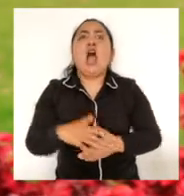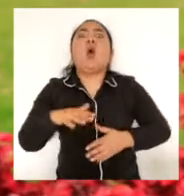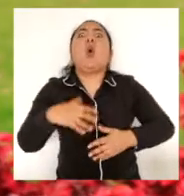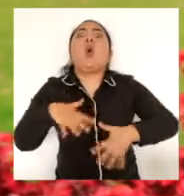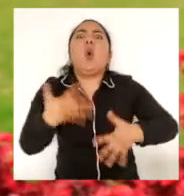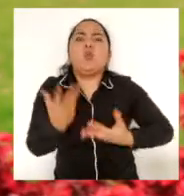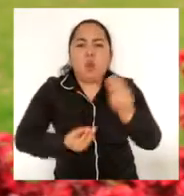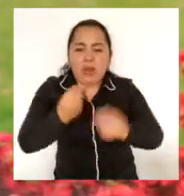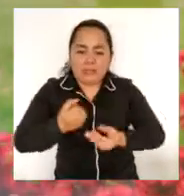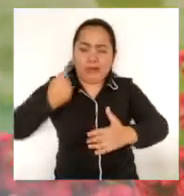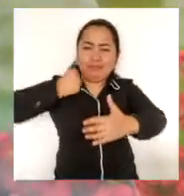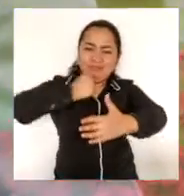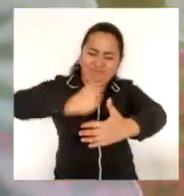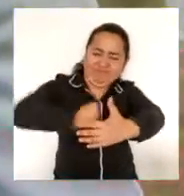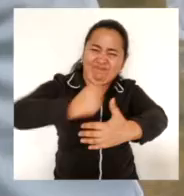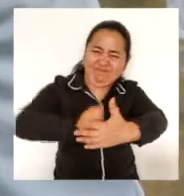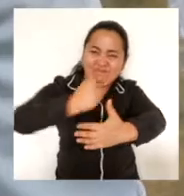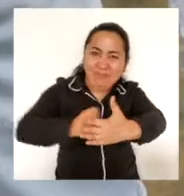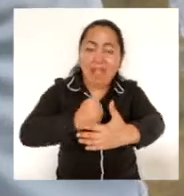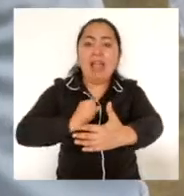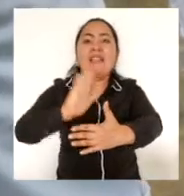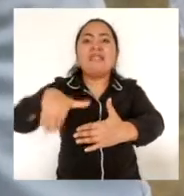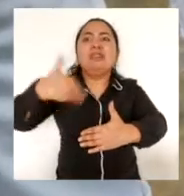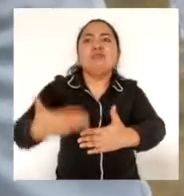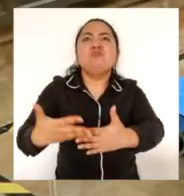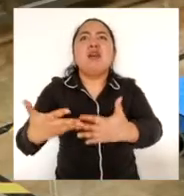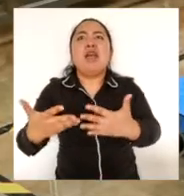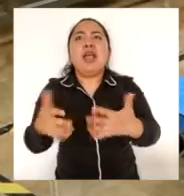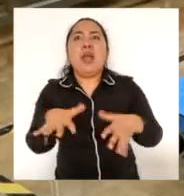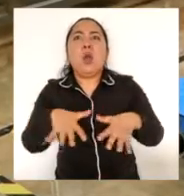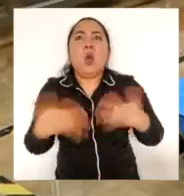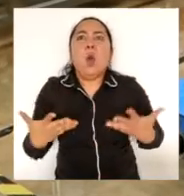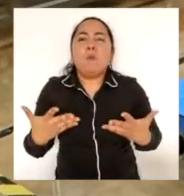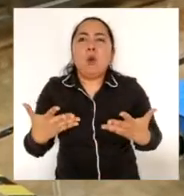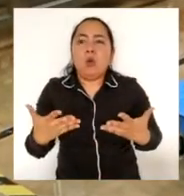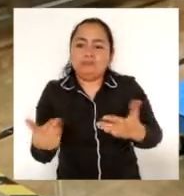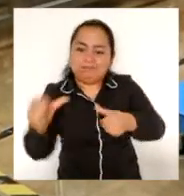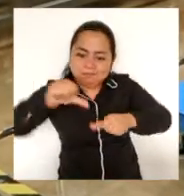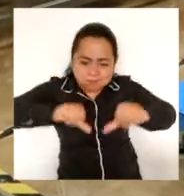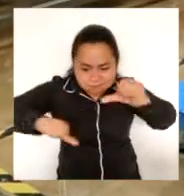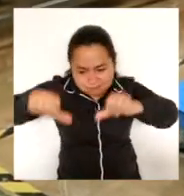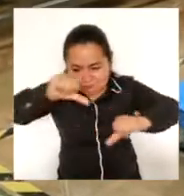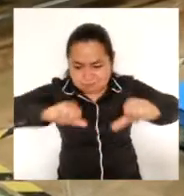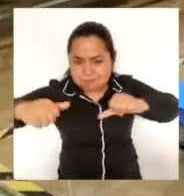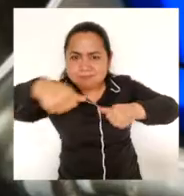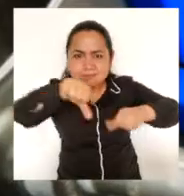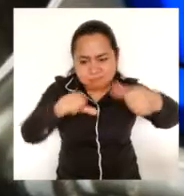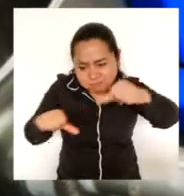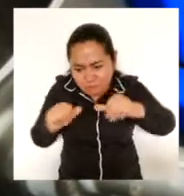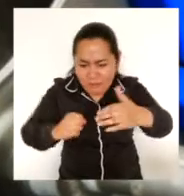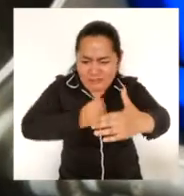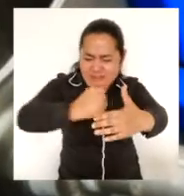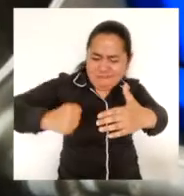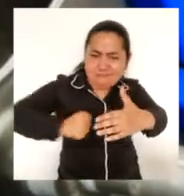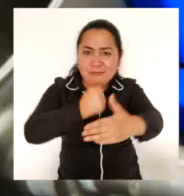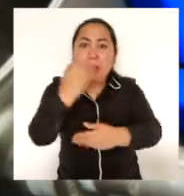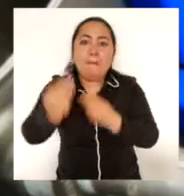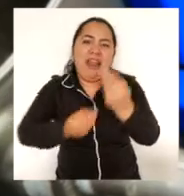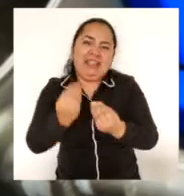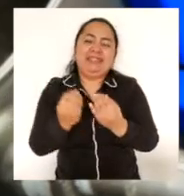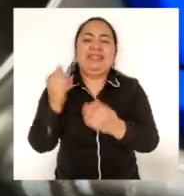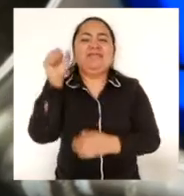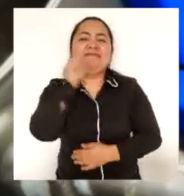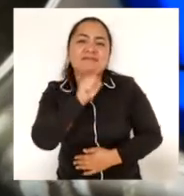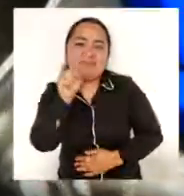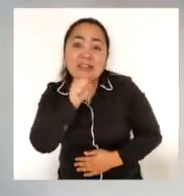elaboración, la maceración, también pues ya en la parte de agregar todos los ingredientes necesarios para la elaboración de